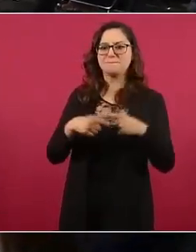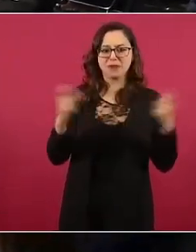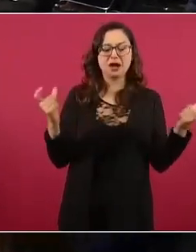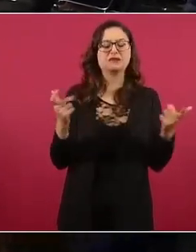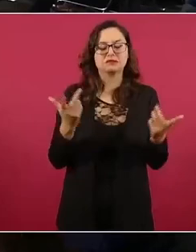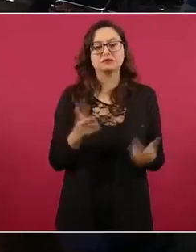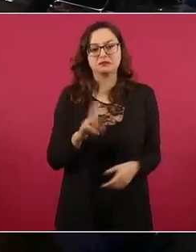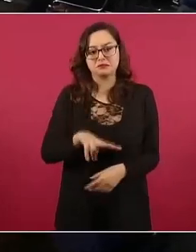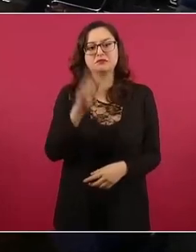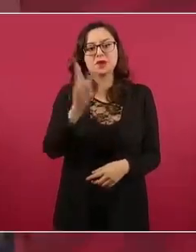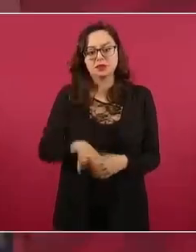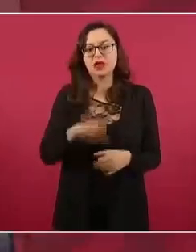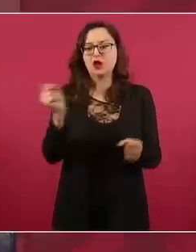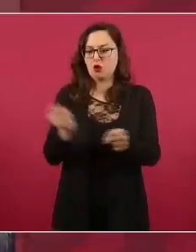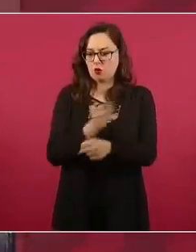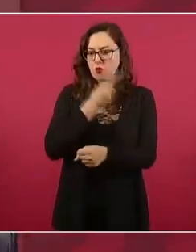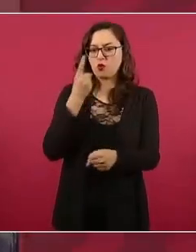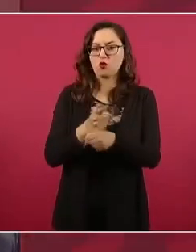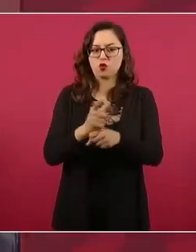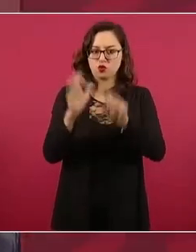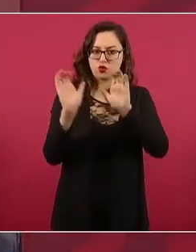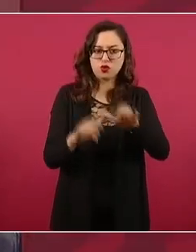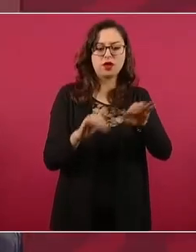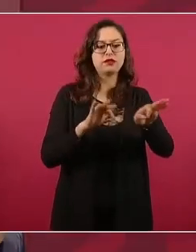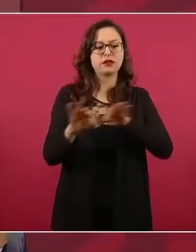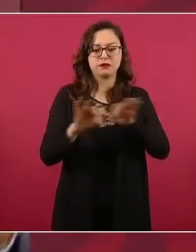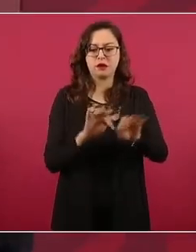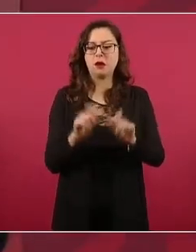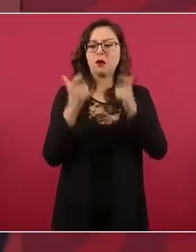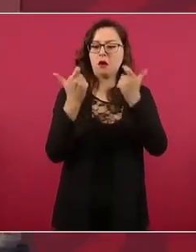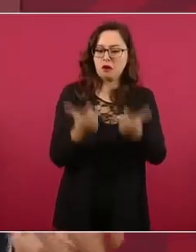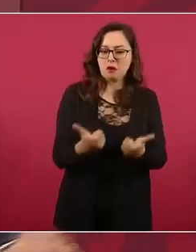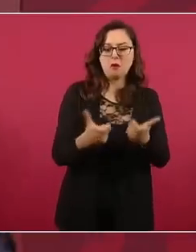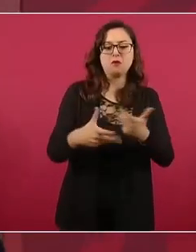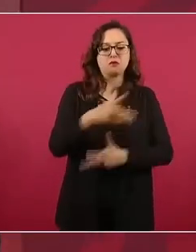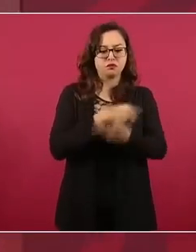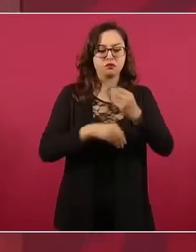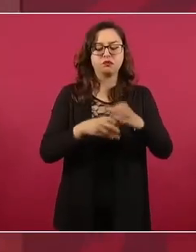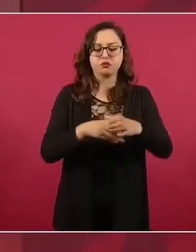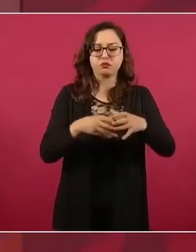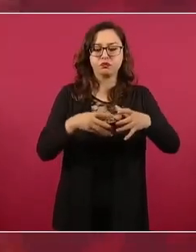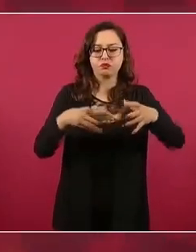ha habido crecimiento económico y mucha migración,